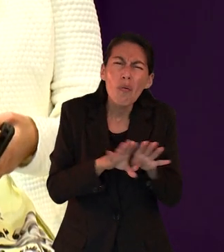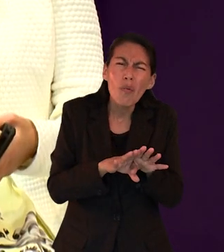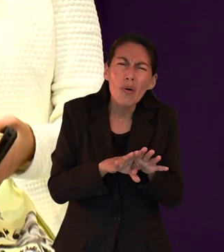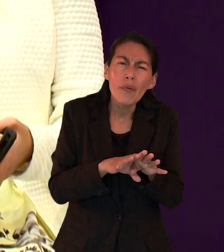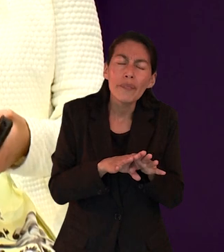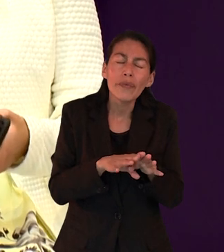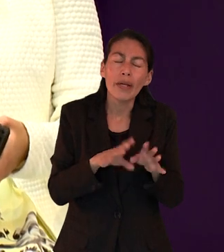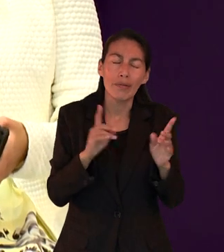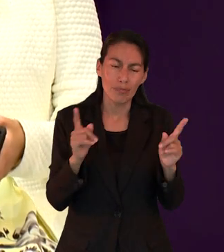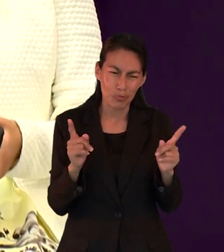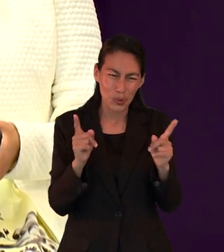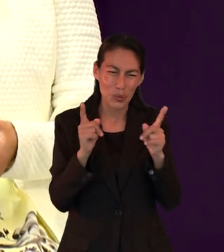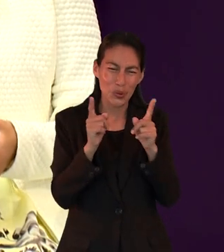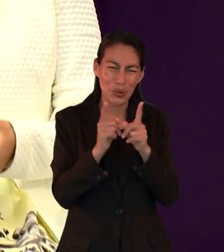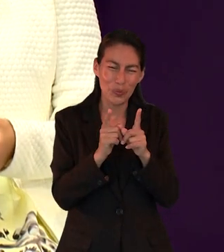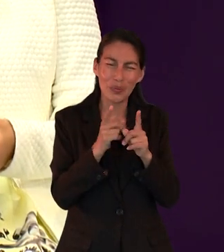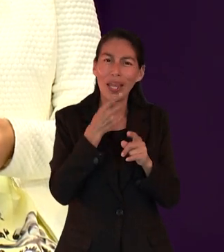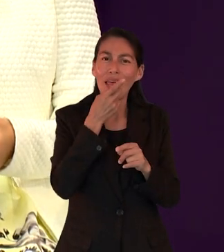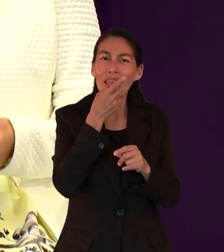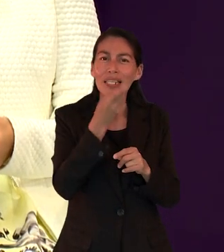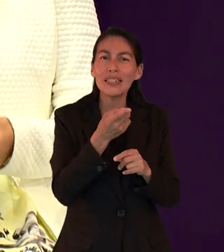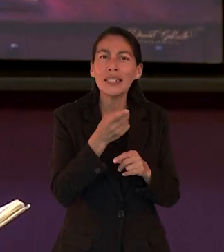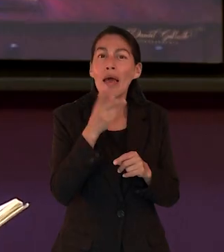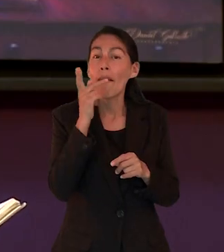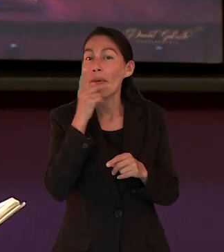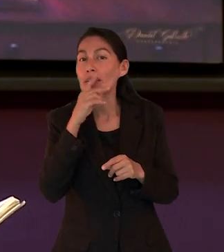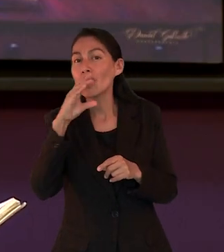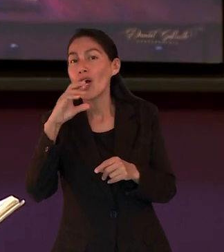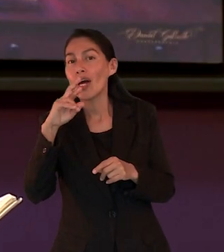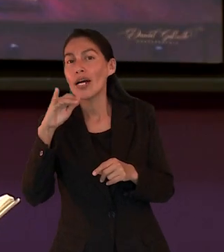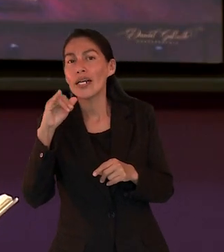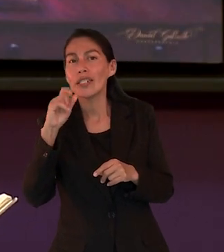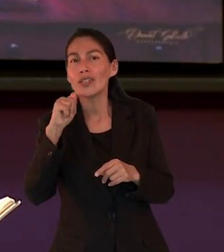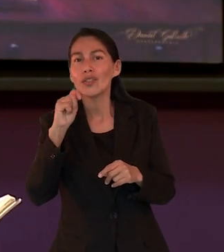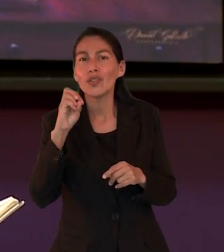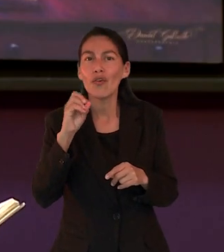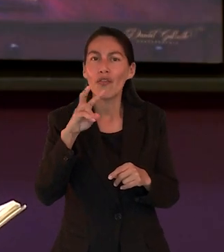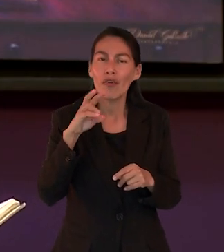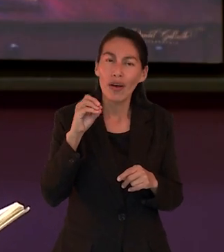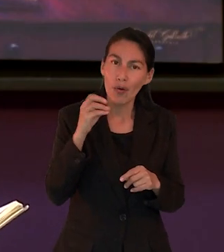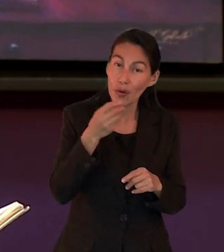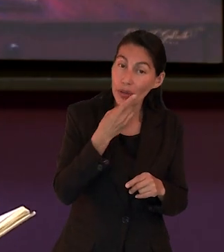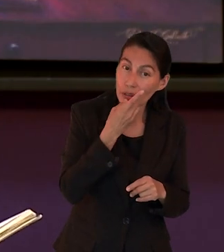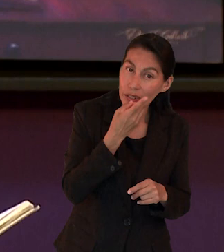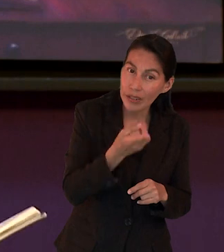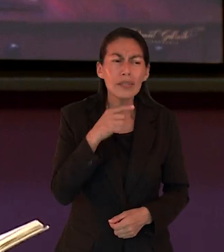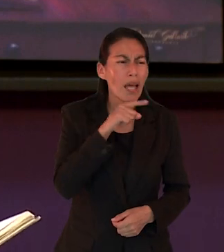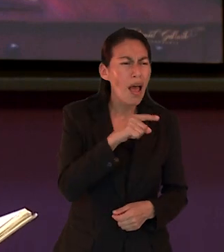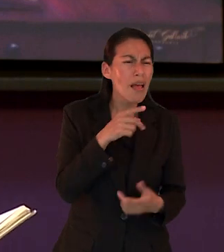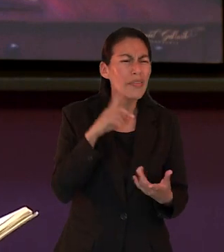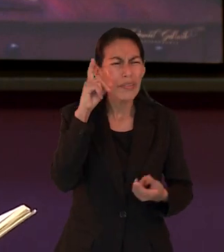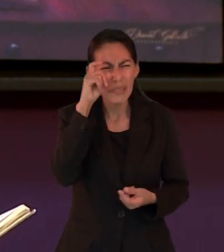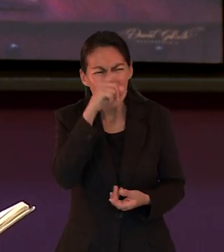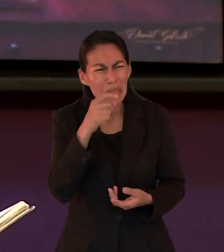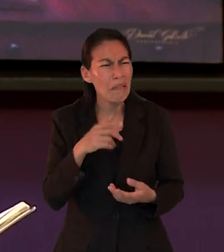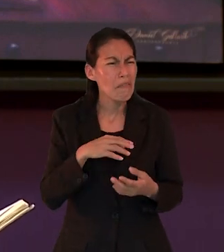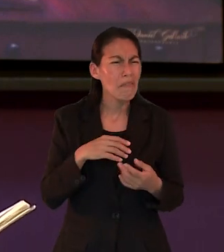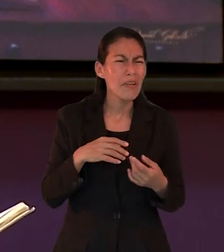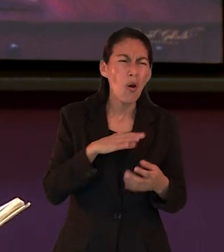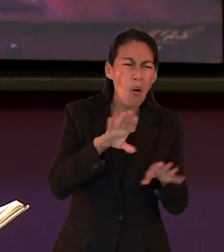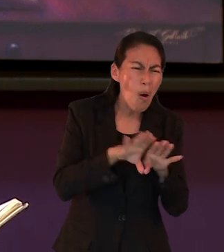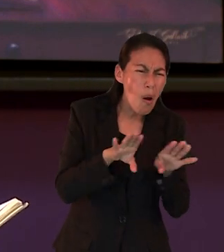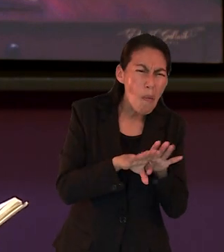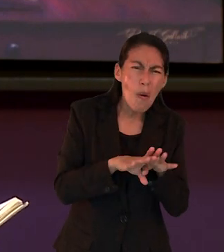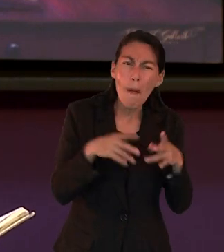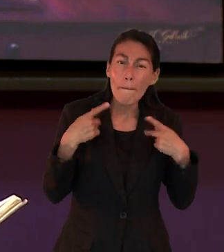eran las acciones. Creo que lo que Pablo al final se podría resumir es lo que el pastor Crisobao dijo, que en Jesús tenemos un ancla